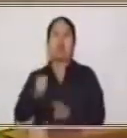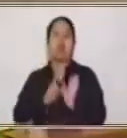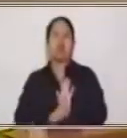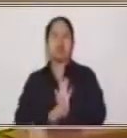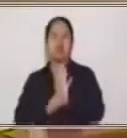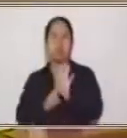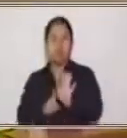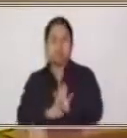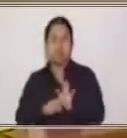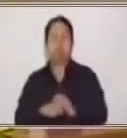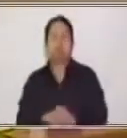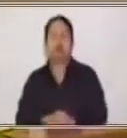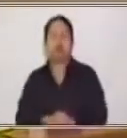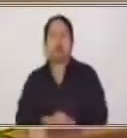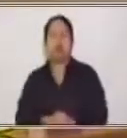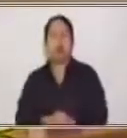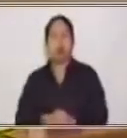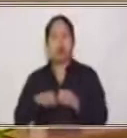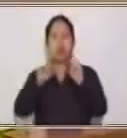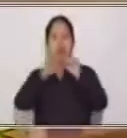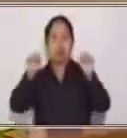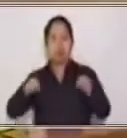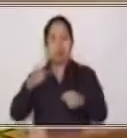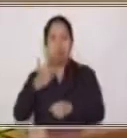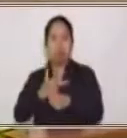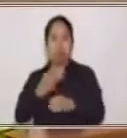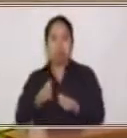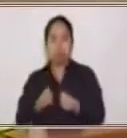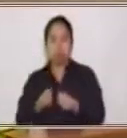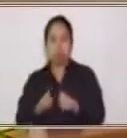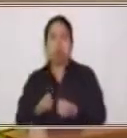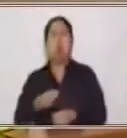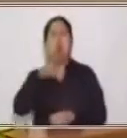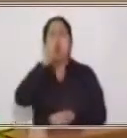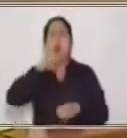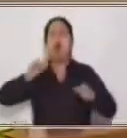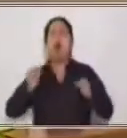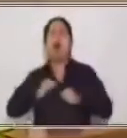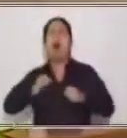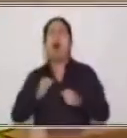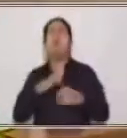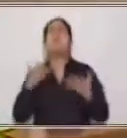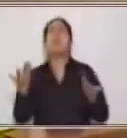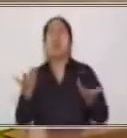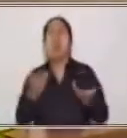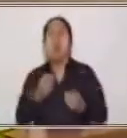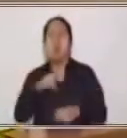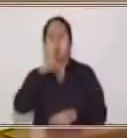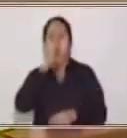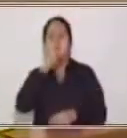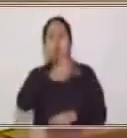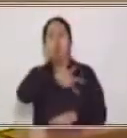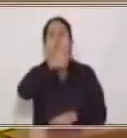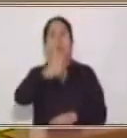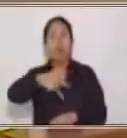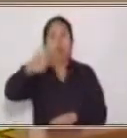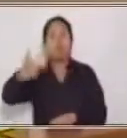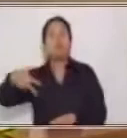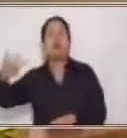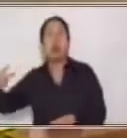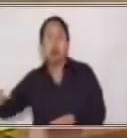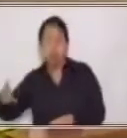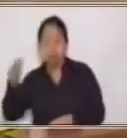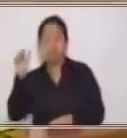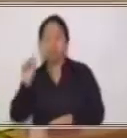¿qué ave está en el anverso del billete? Como en todos los billetes, aparece nuestra ave nacional, que es el Quetzal.